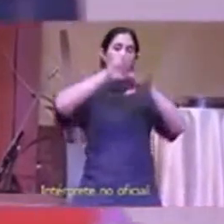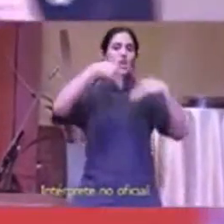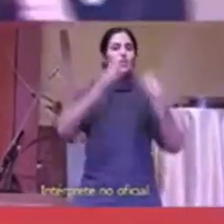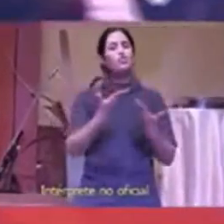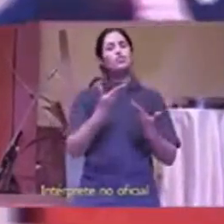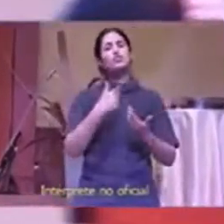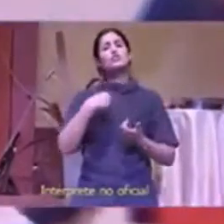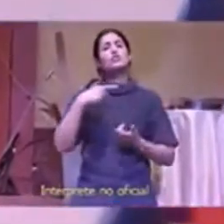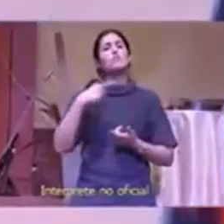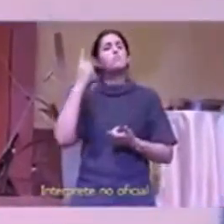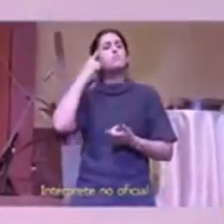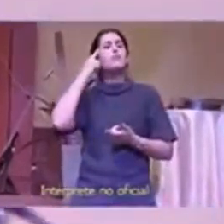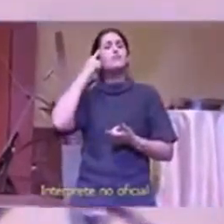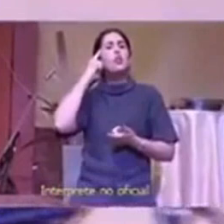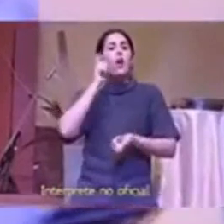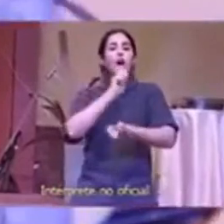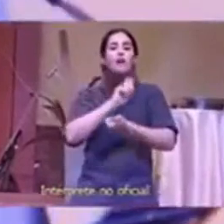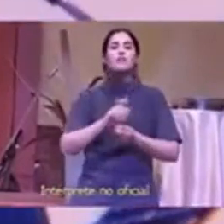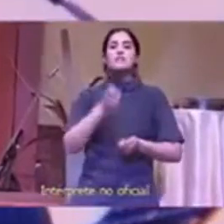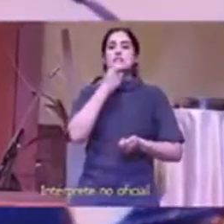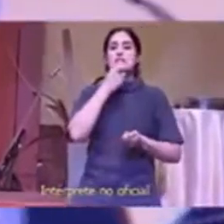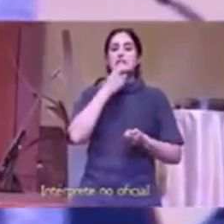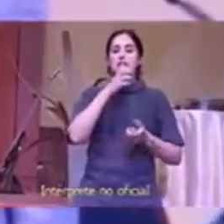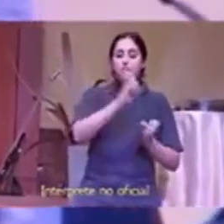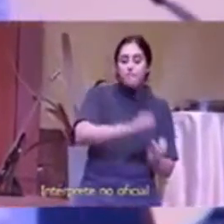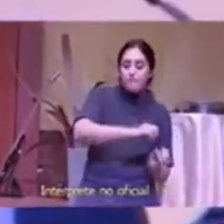vamos acá? y vamos a decir